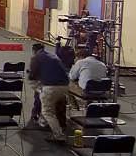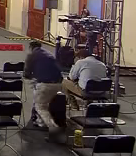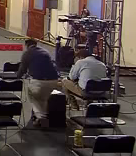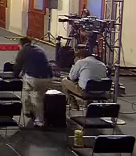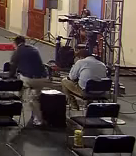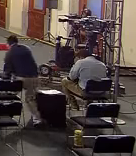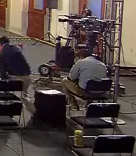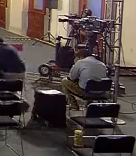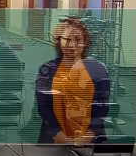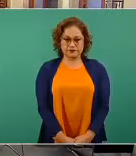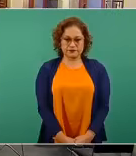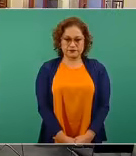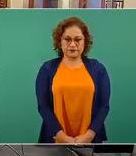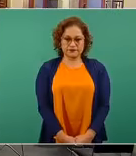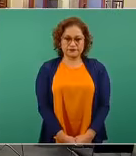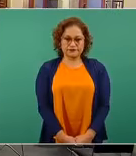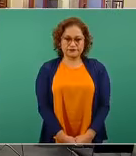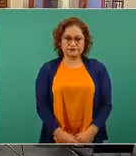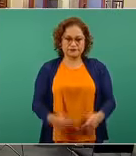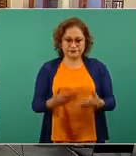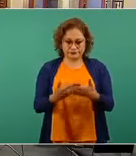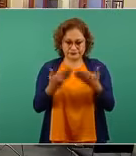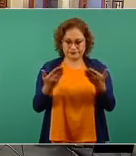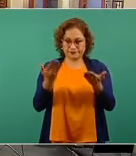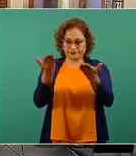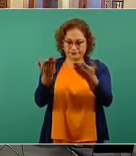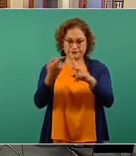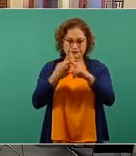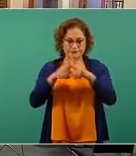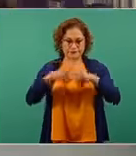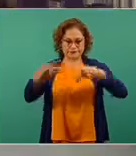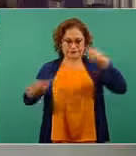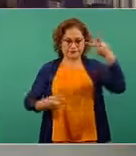Pulso Saludable, seguimos con usted, nos vamos luego por acá, con gusto.